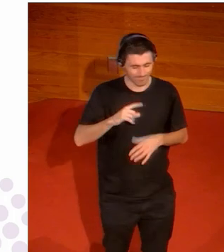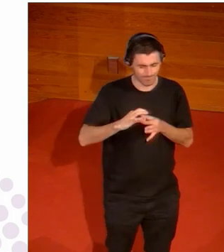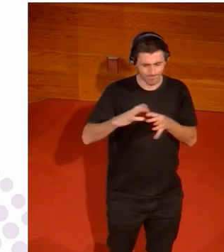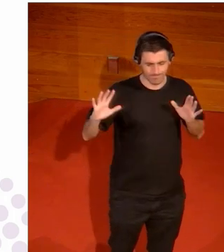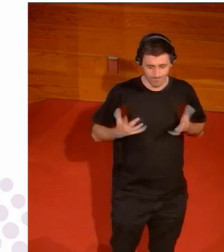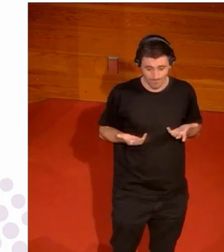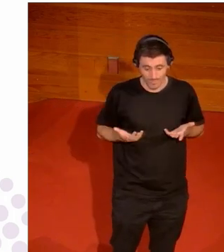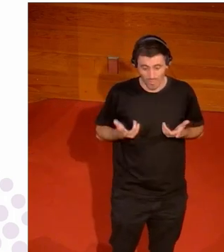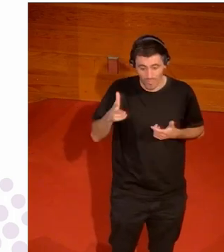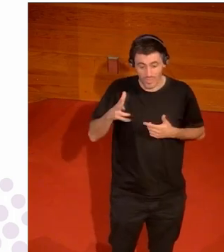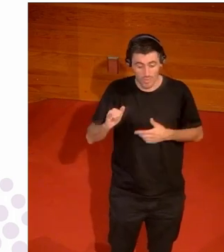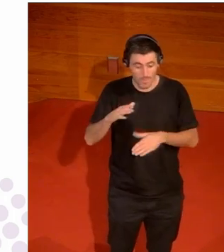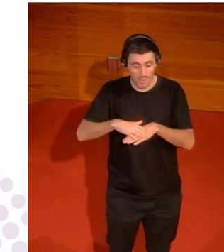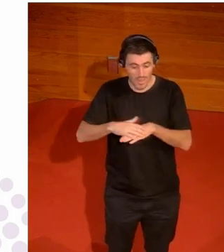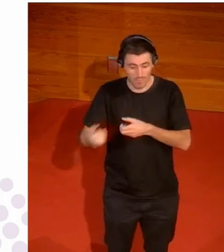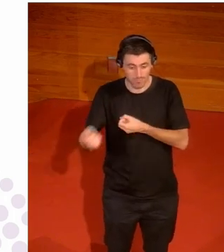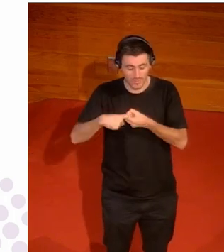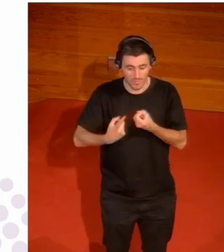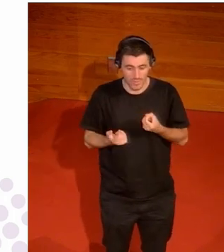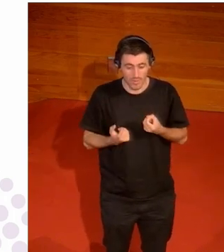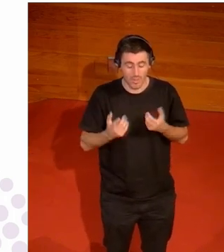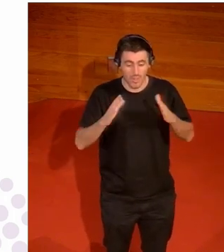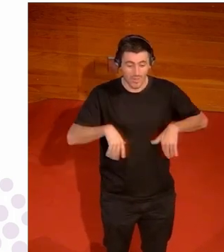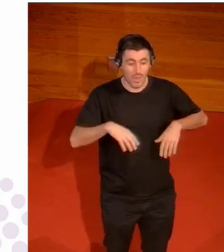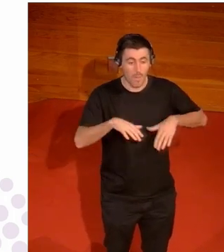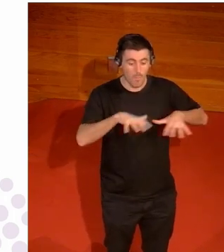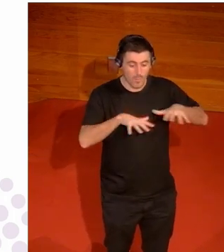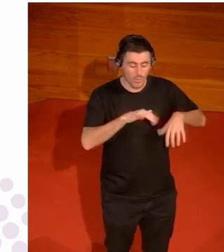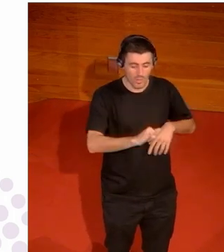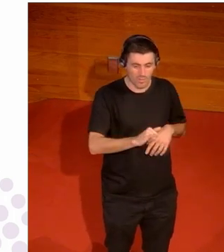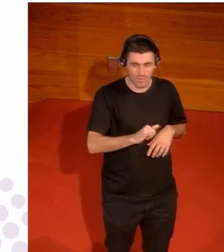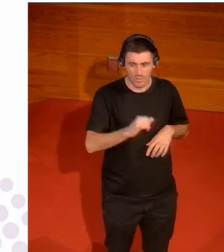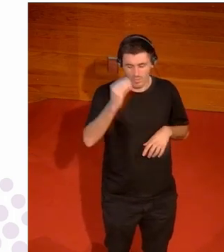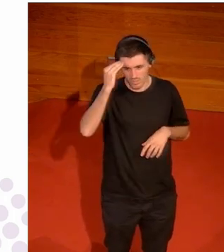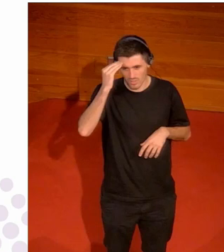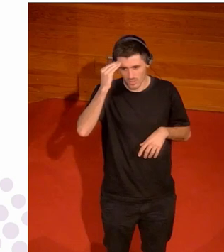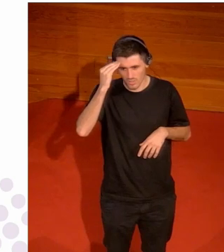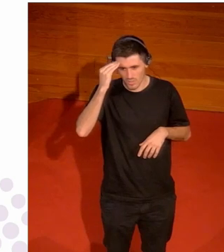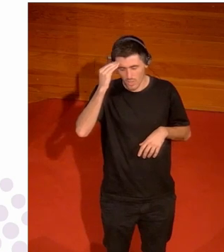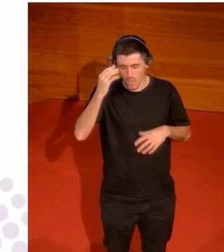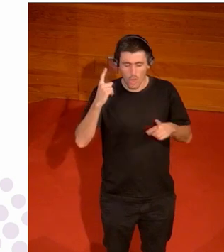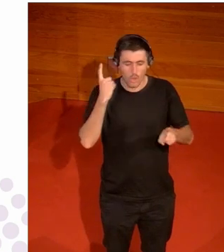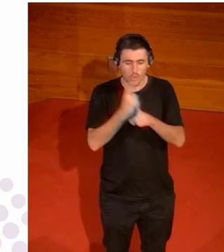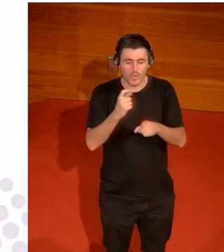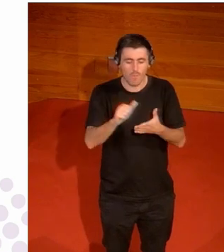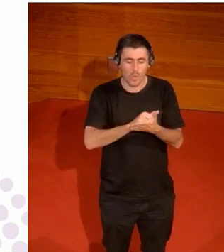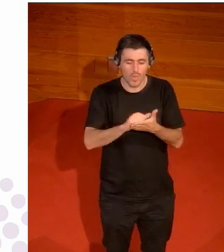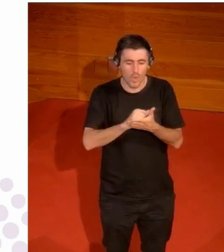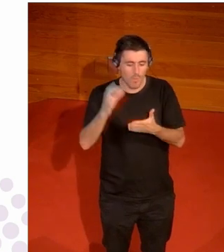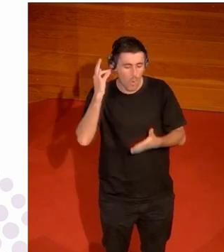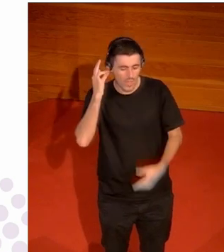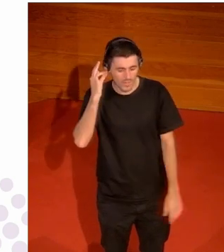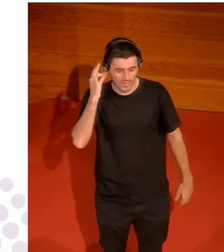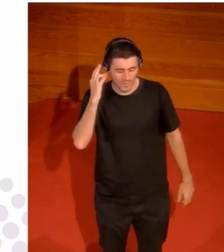pero hay un movimiento y hay páginas web que se llama contra nacional internacional que se llama contra el borrado de las mujeres que está defendiendo